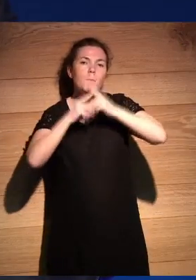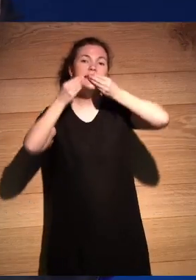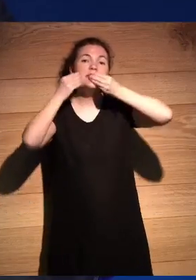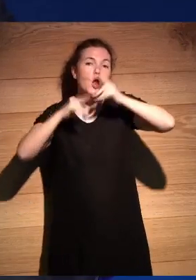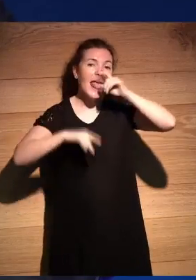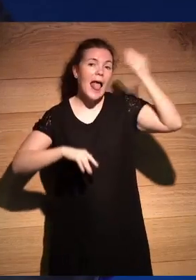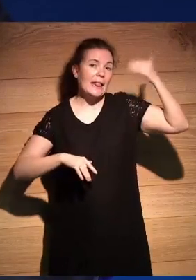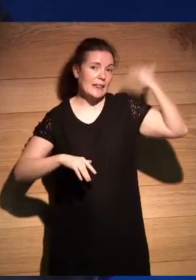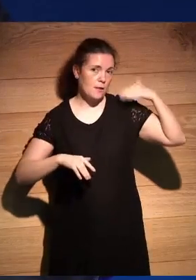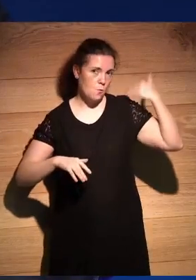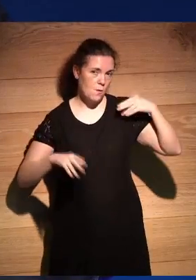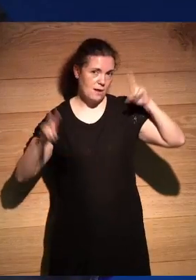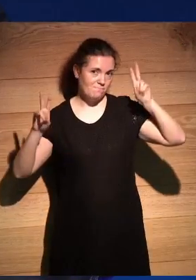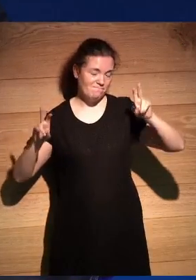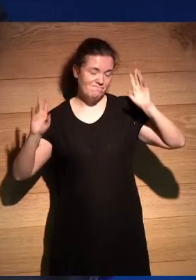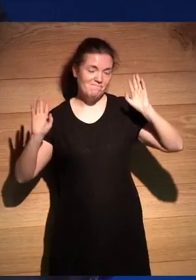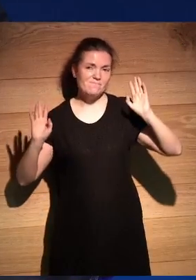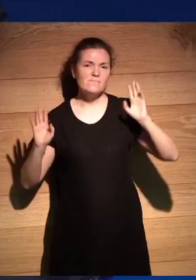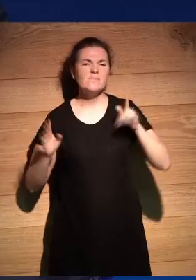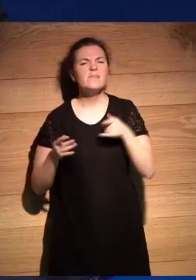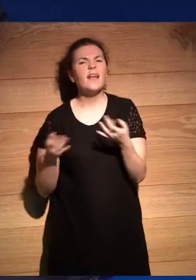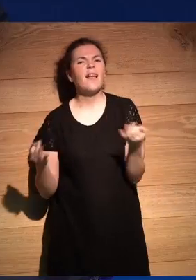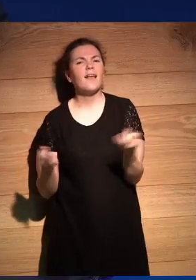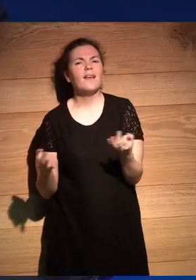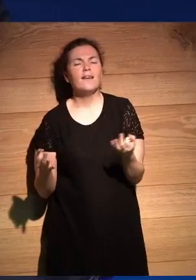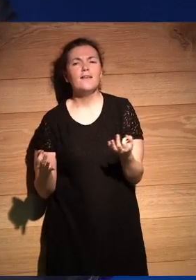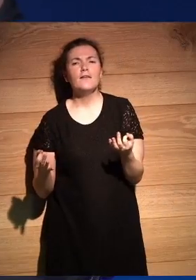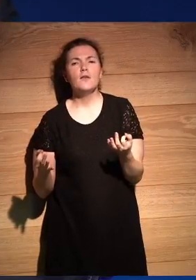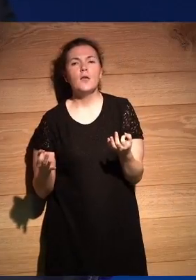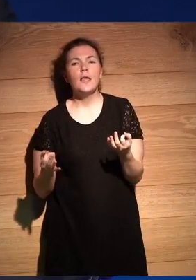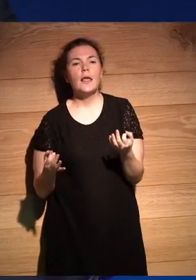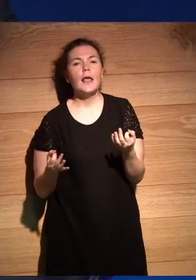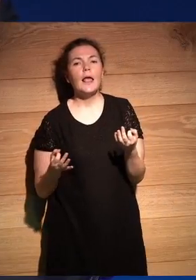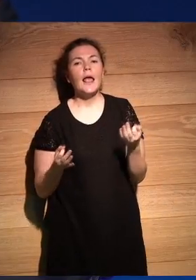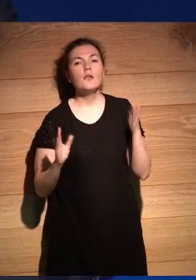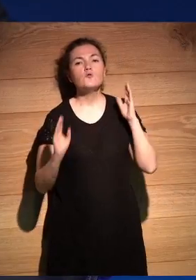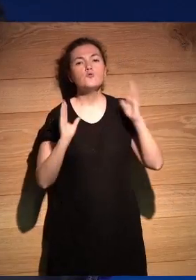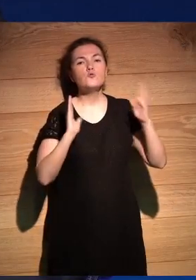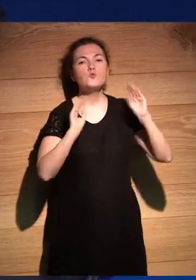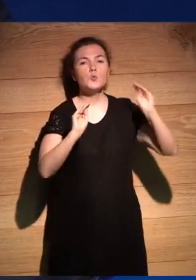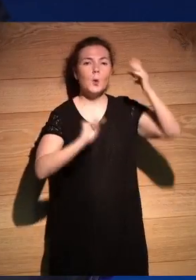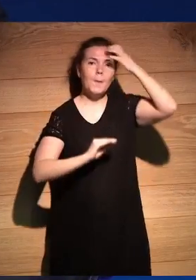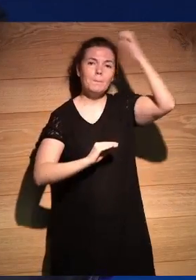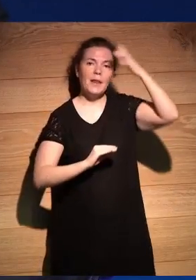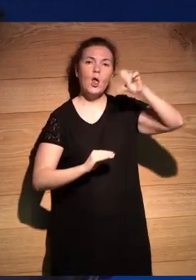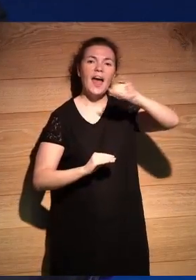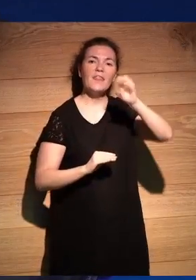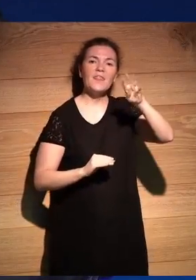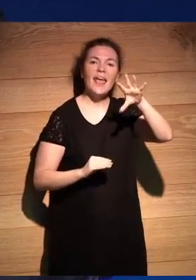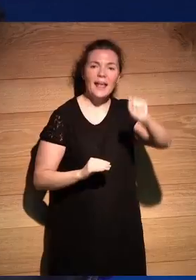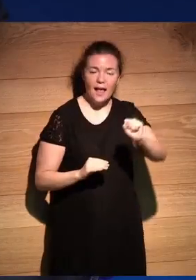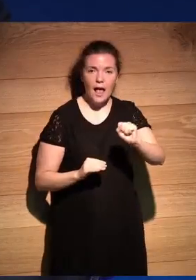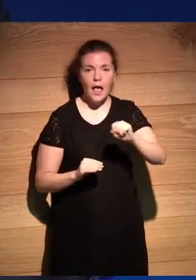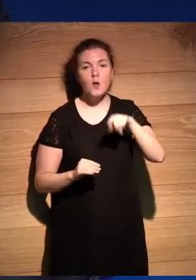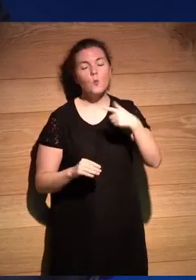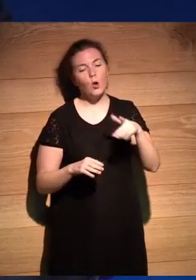antigua que trataba sobre sobre el imperio azteca ¿no? y que finalmente fue incorporado reescrito muy